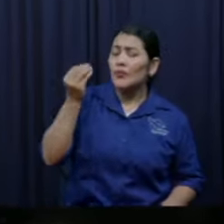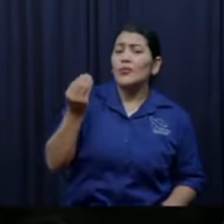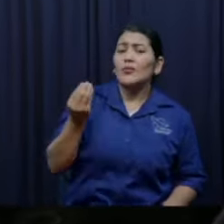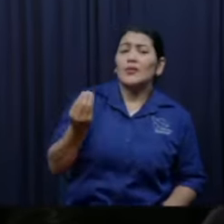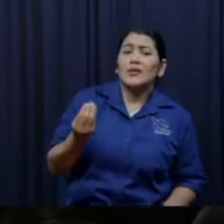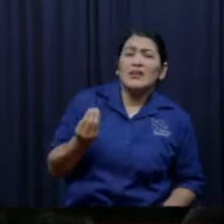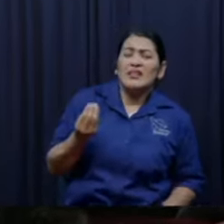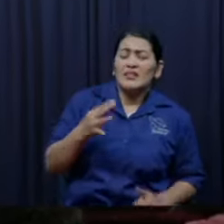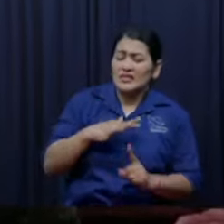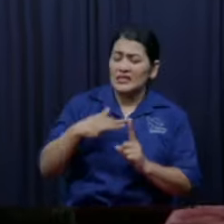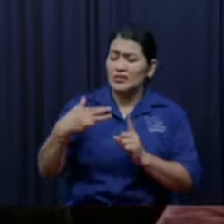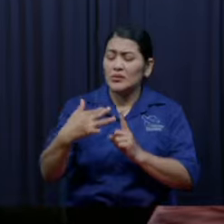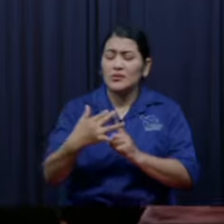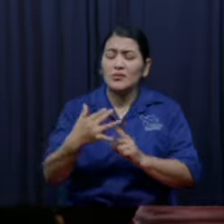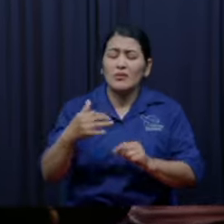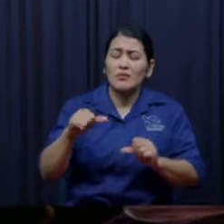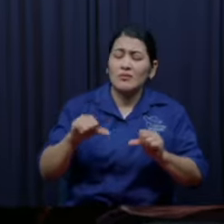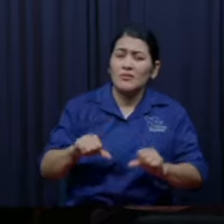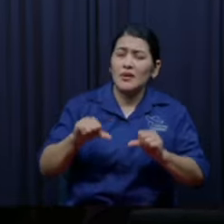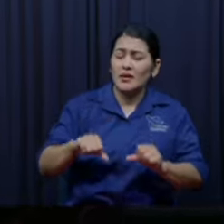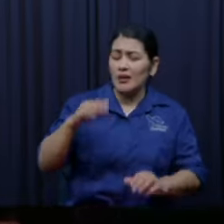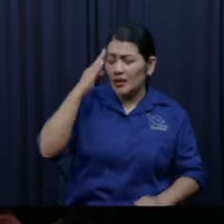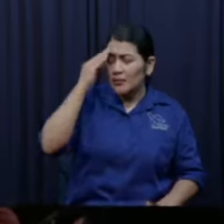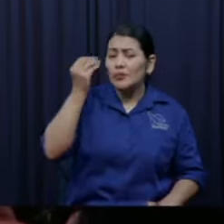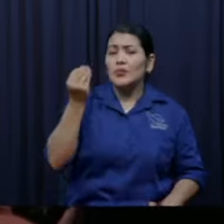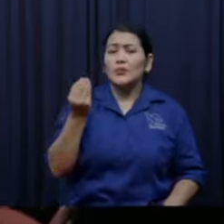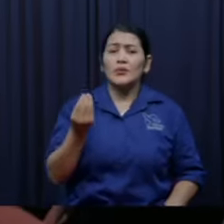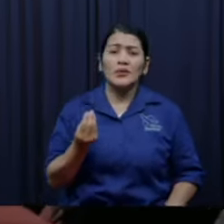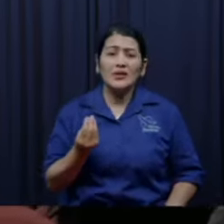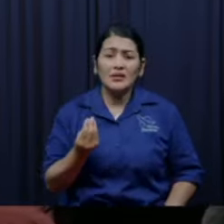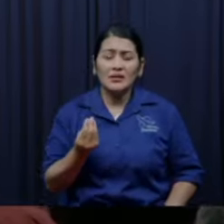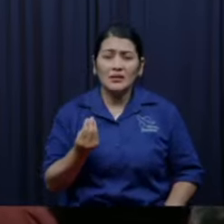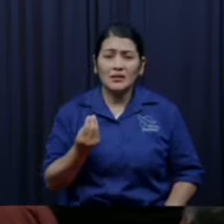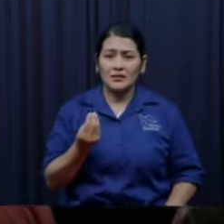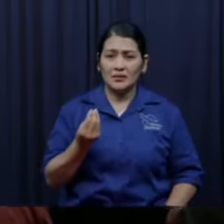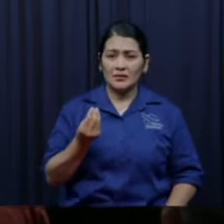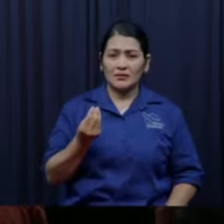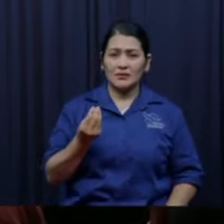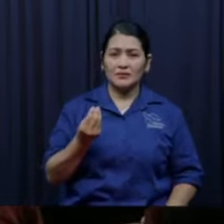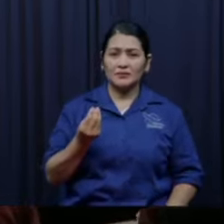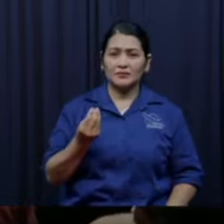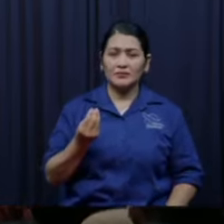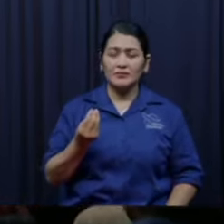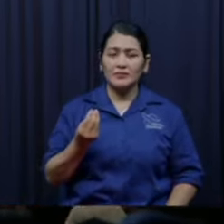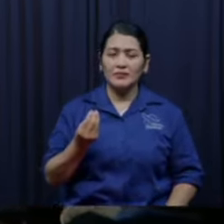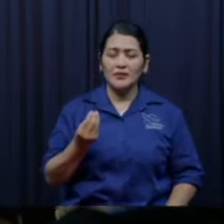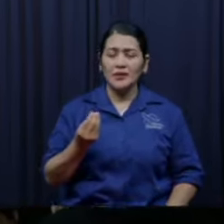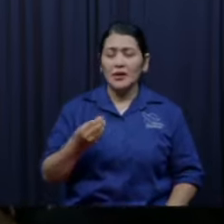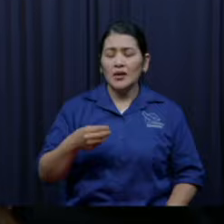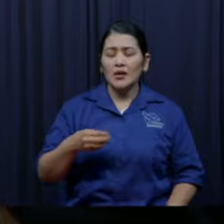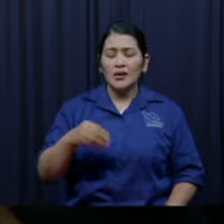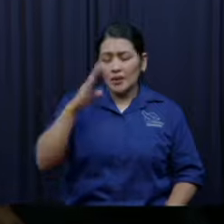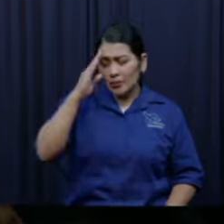situación? ¿Y por qué no se arregla mi casa? ¿Y por qué no soy millonario?